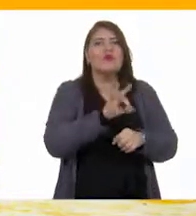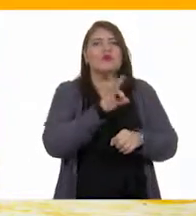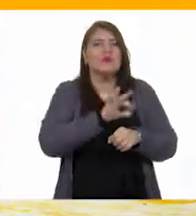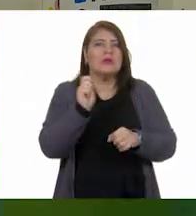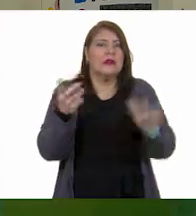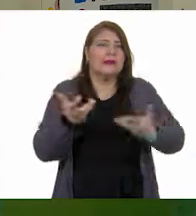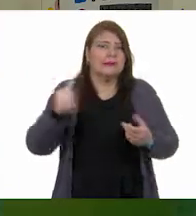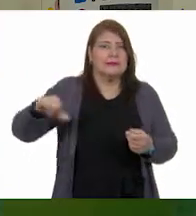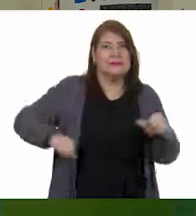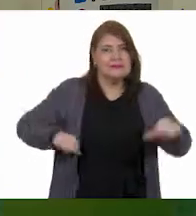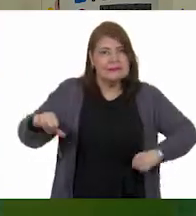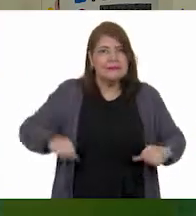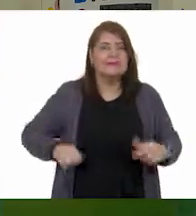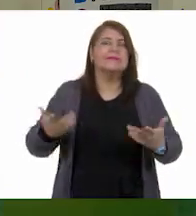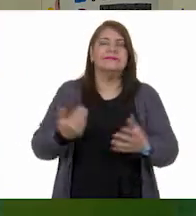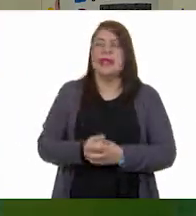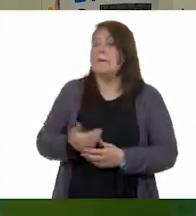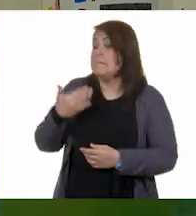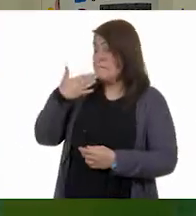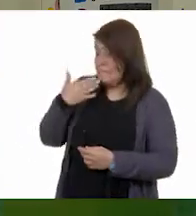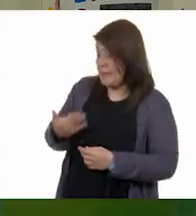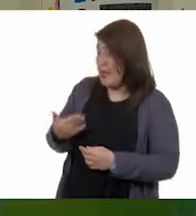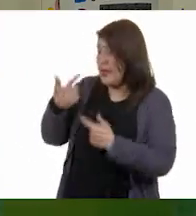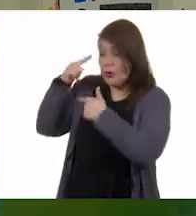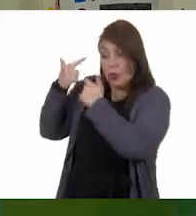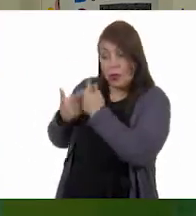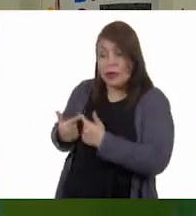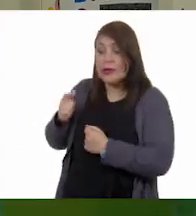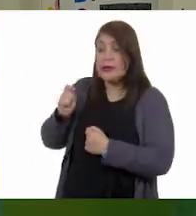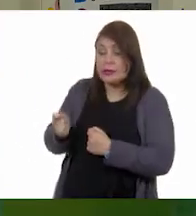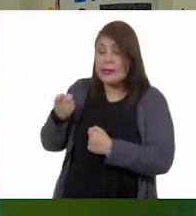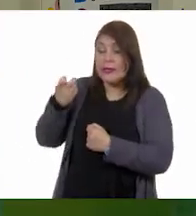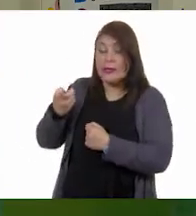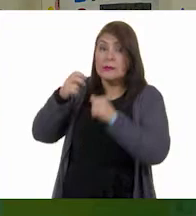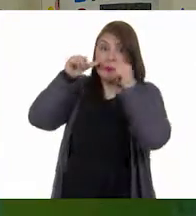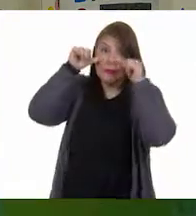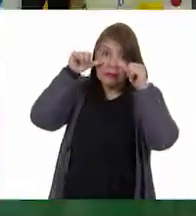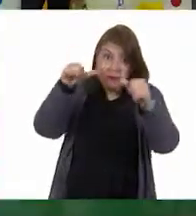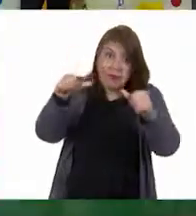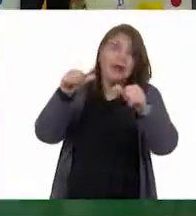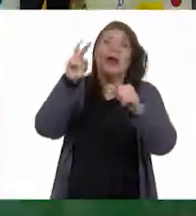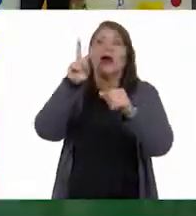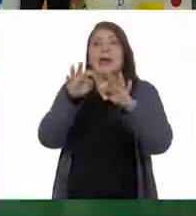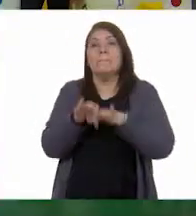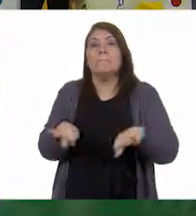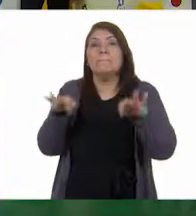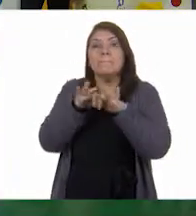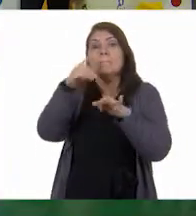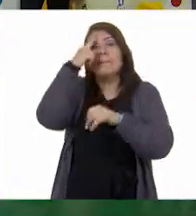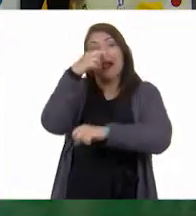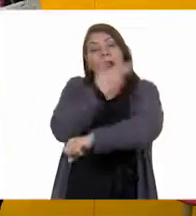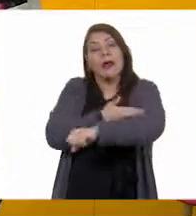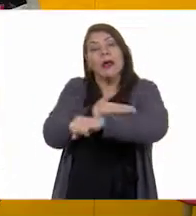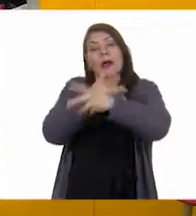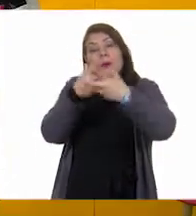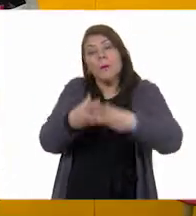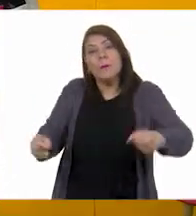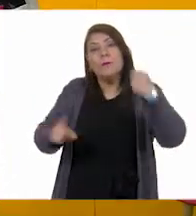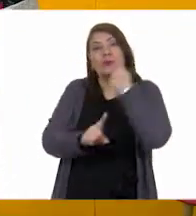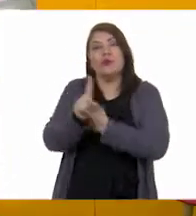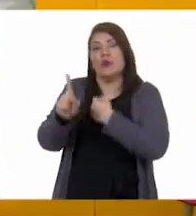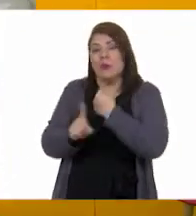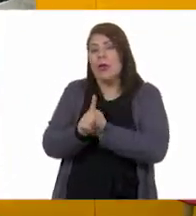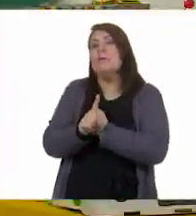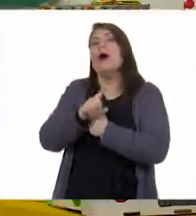¡Muy bien, Gloria! Escuchar es una acción muy importante para resolver los problemas y así poder